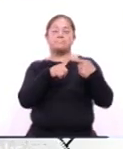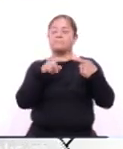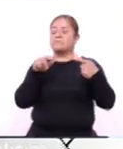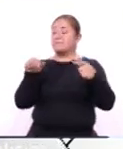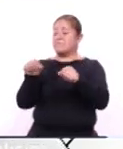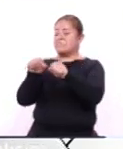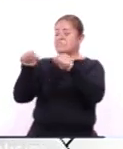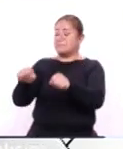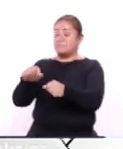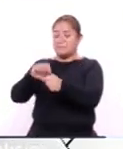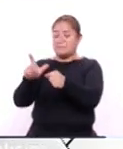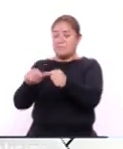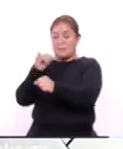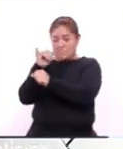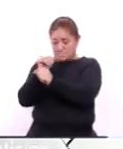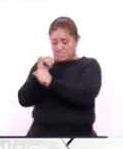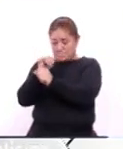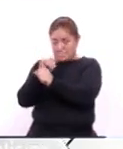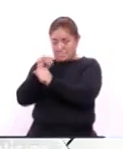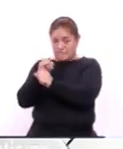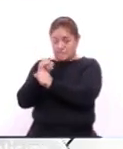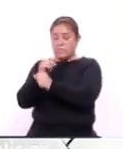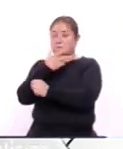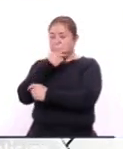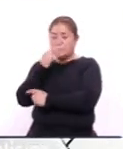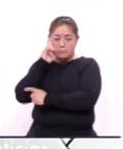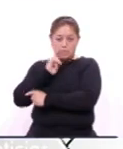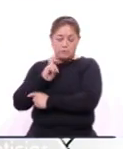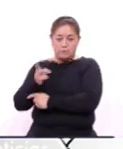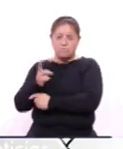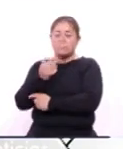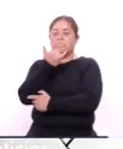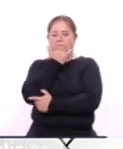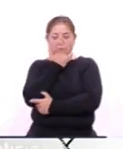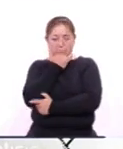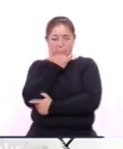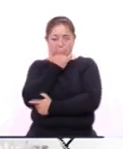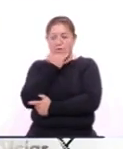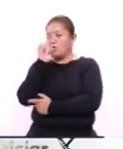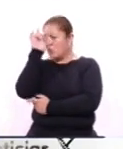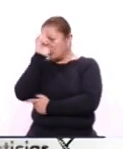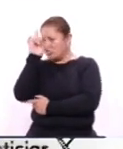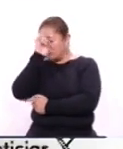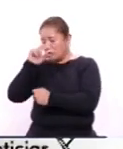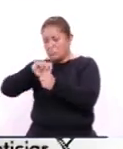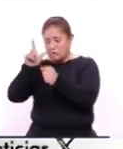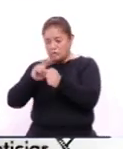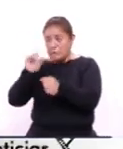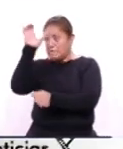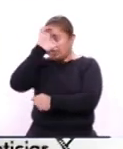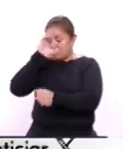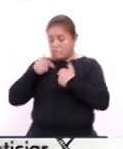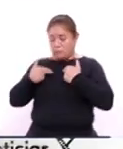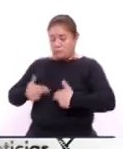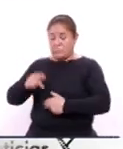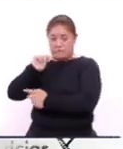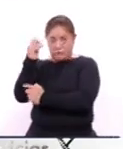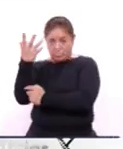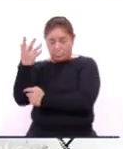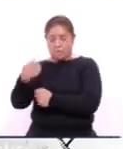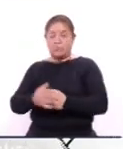sistema nacional de investigadores e investigadoras perdón del consejo nacional de ciencia humanidades y tecnología